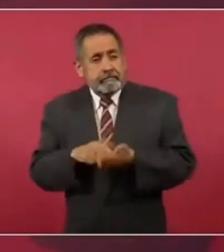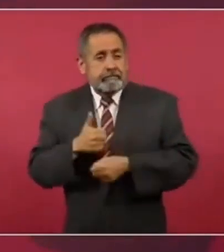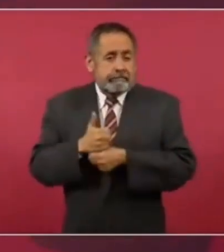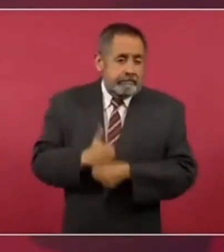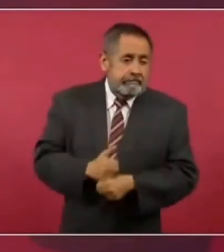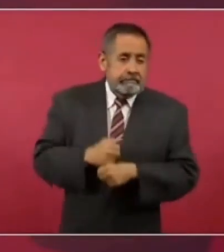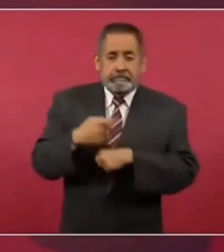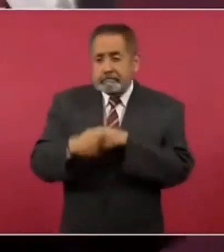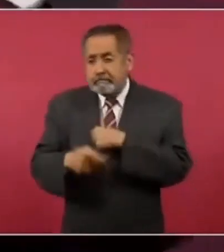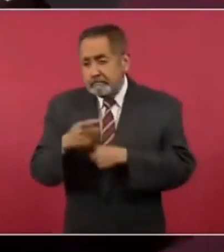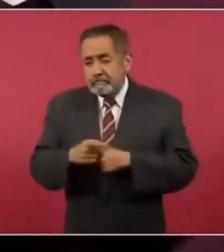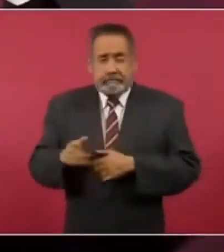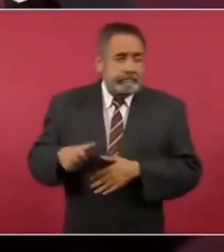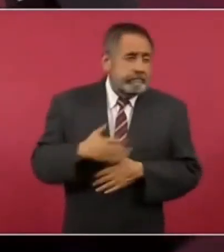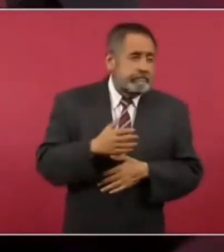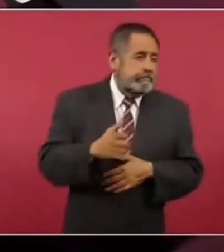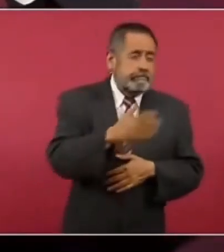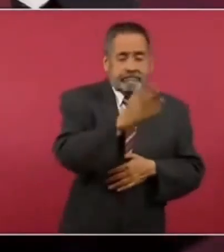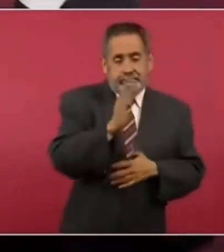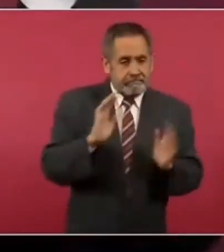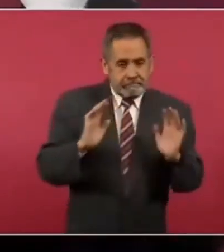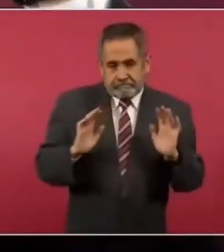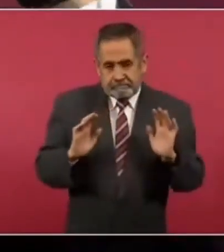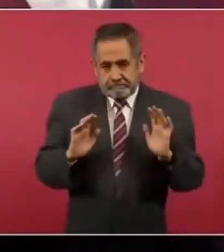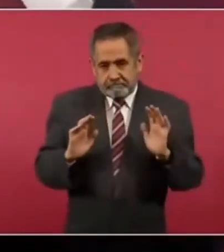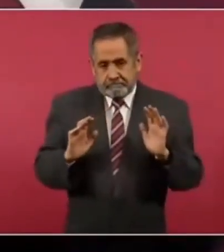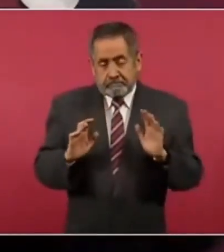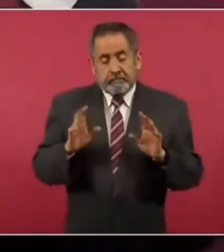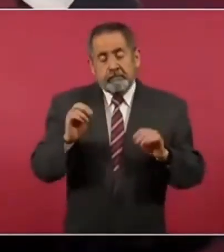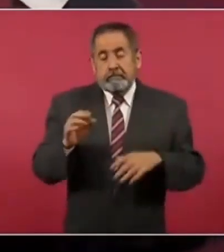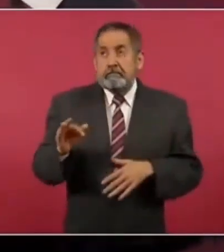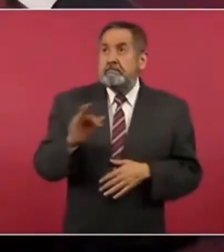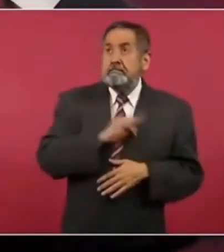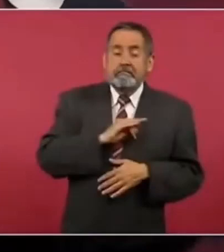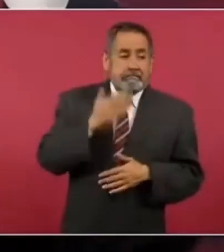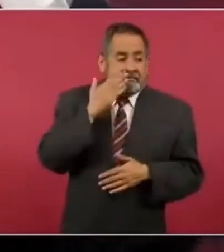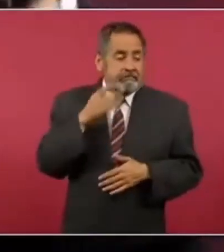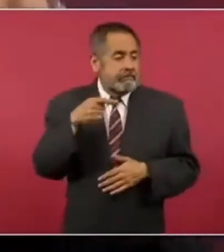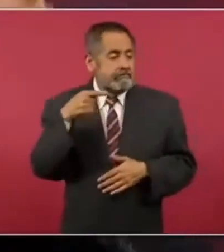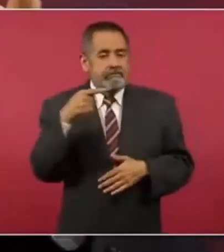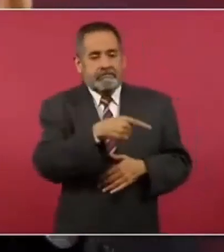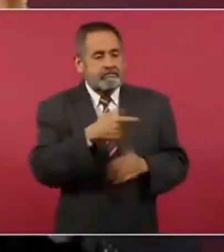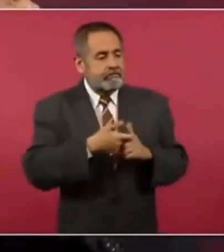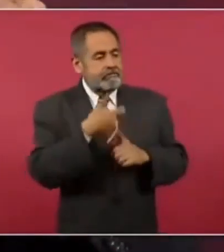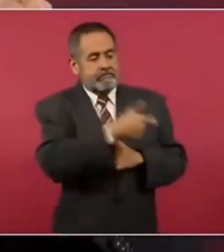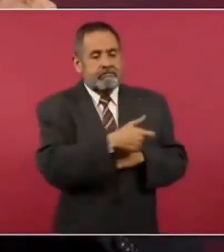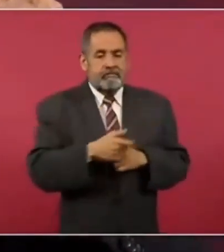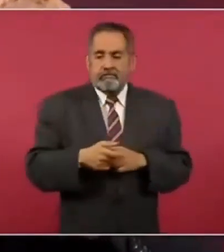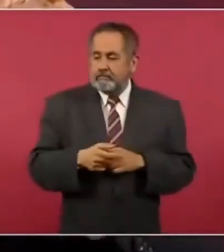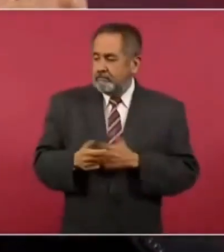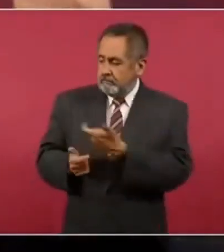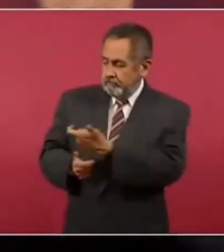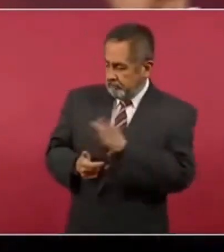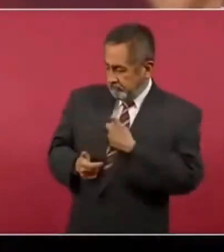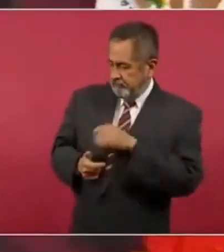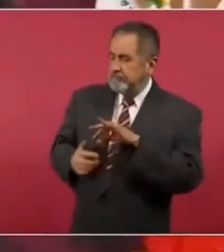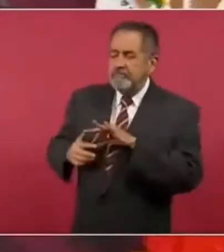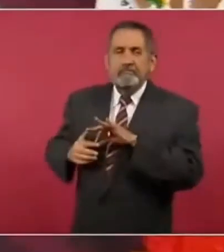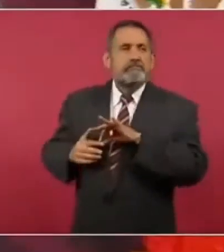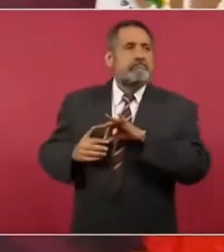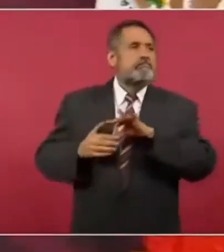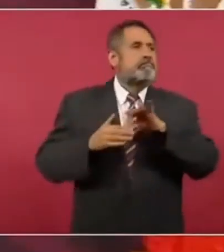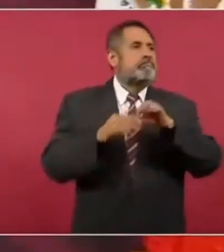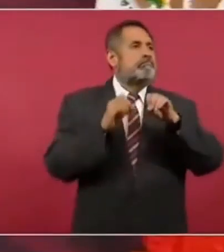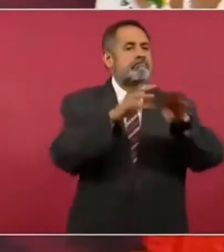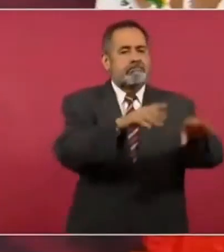para llegar a Estados Unidos, ponerse en mano de un traficante de personas, de un